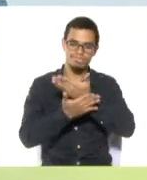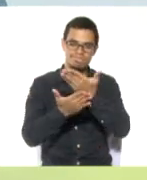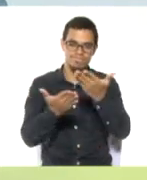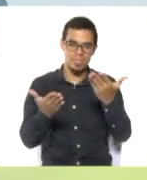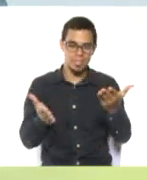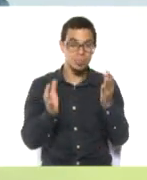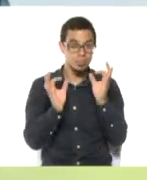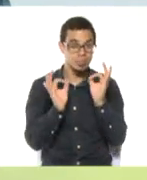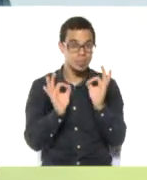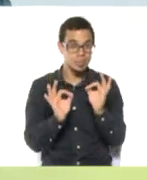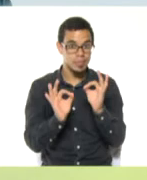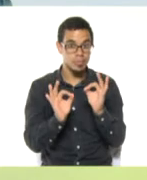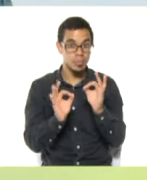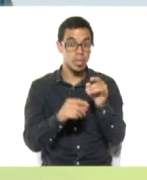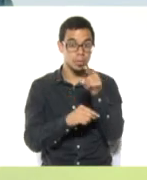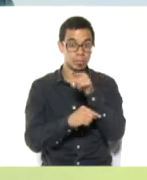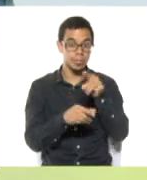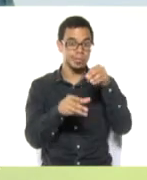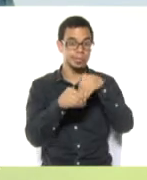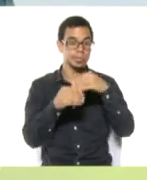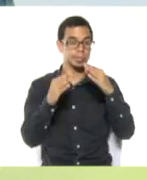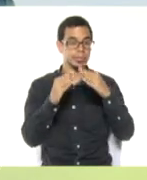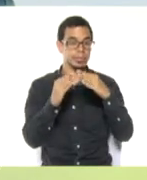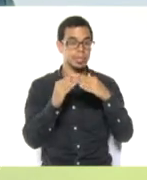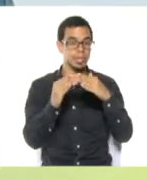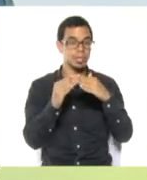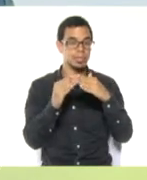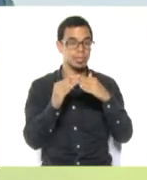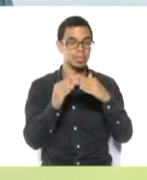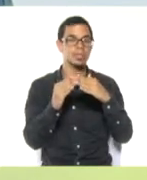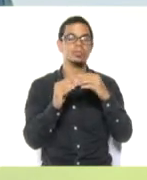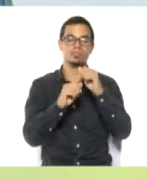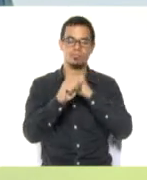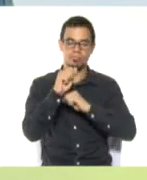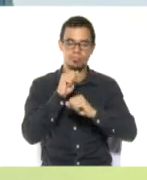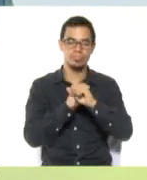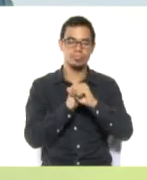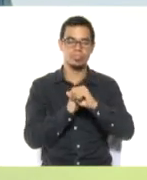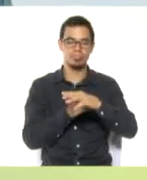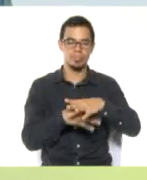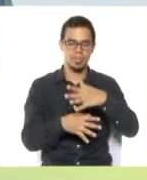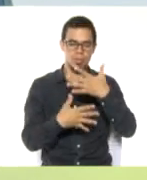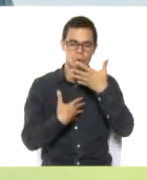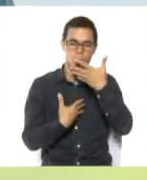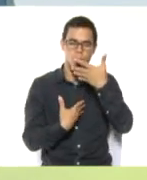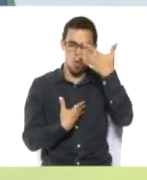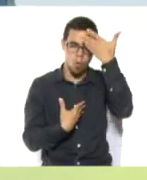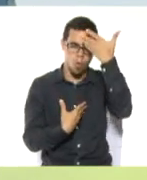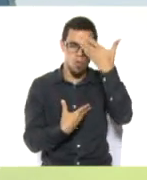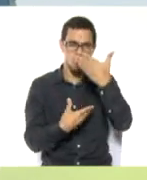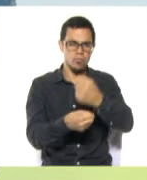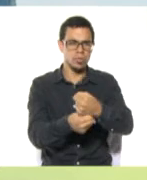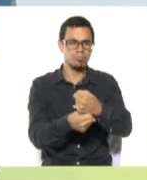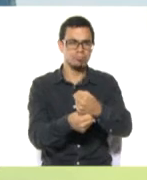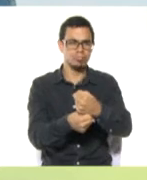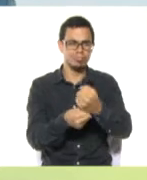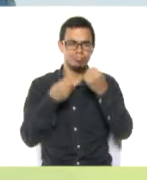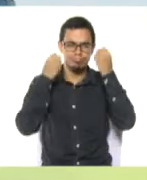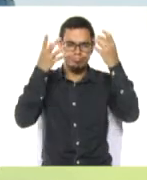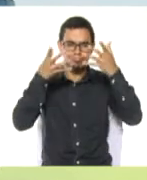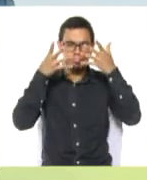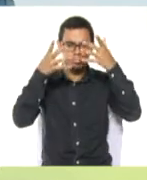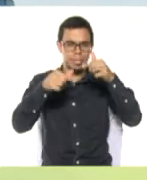que desde sus casas continúan confiando en las orientaciones pedagógicas que desde nuestro espacio, su